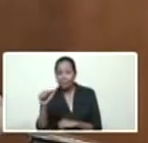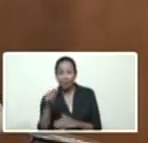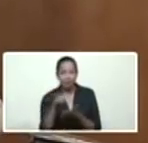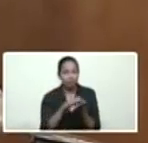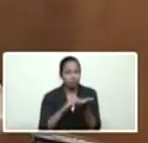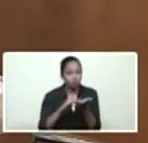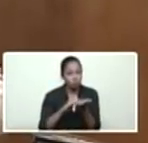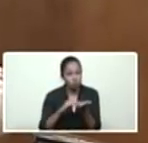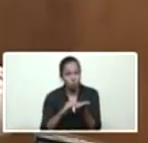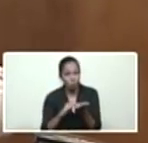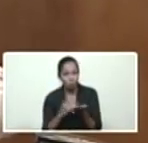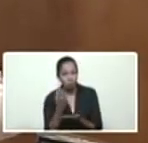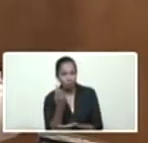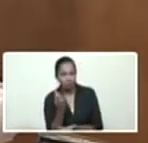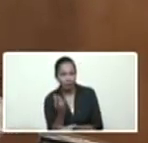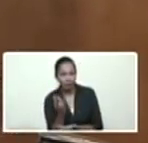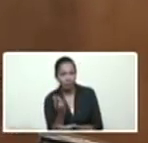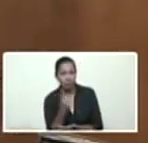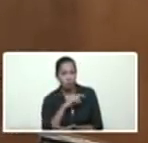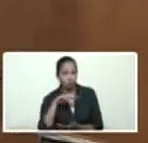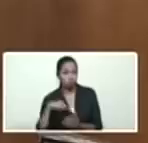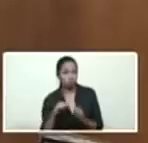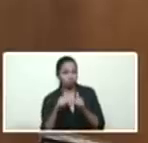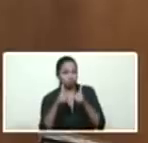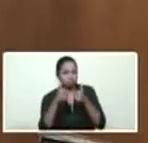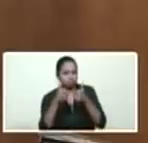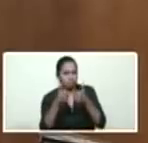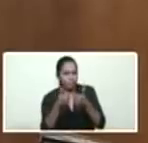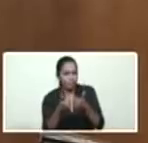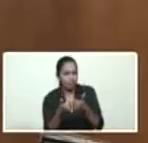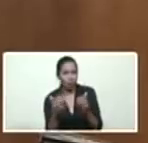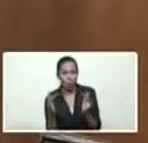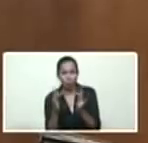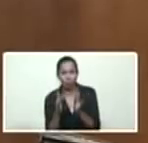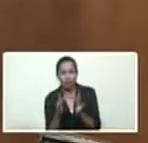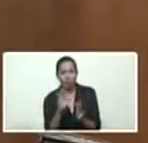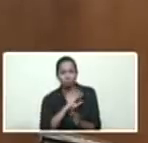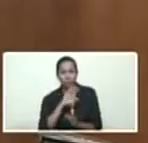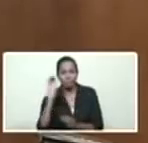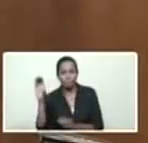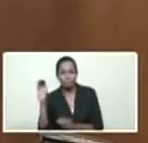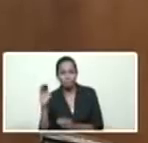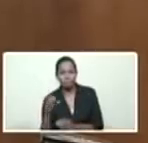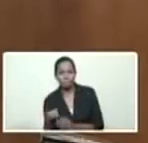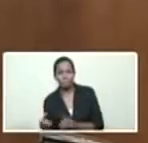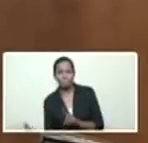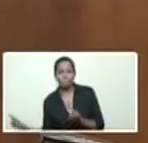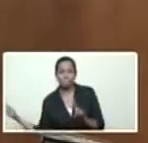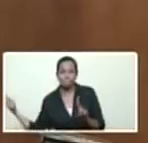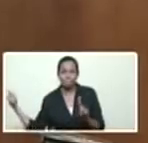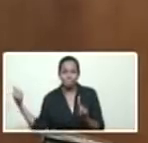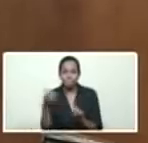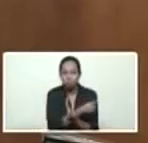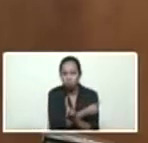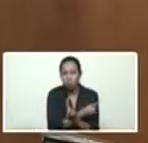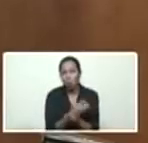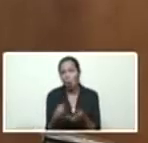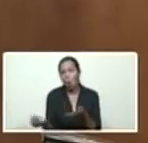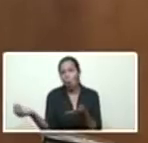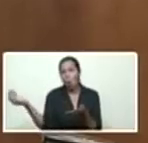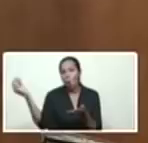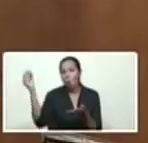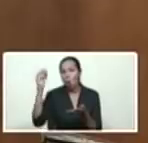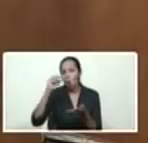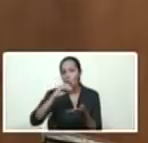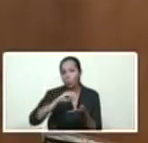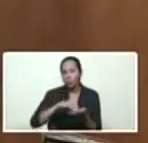estábamos listos para iniciar ese proceso. Conectado el país, vino un golpe tremendo por la vía